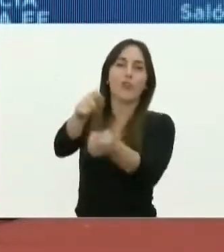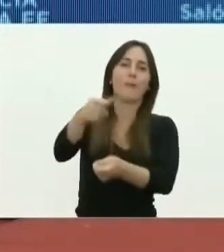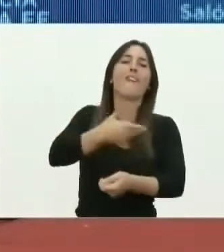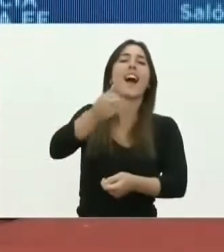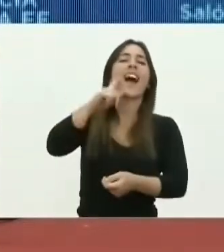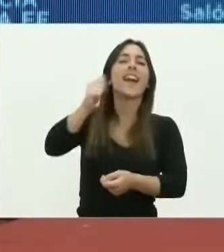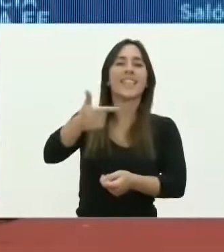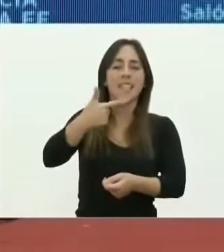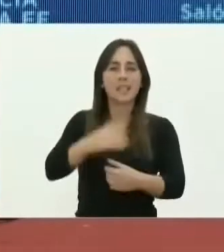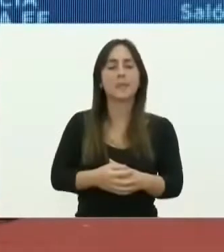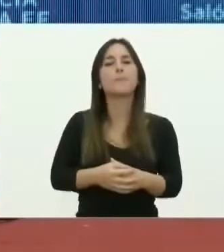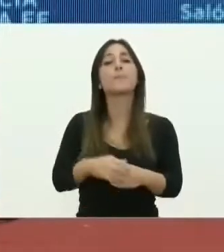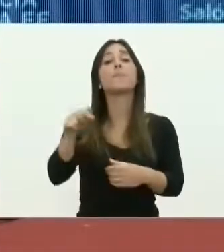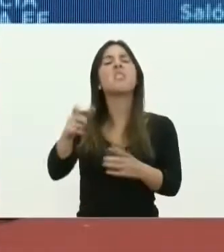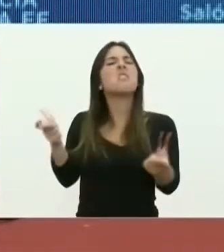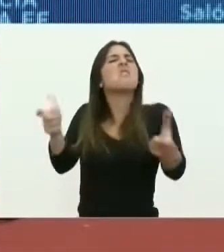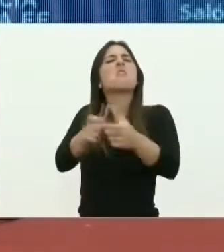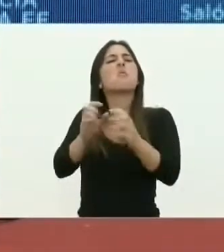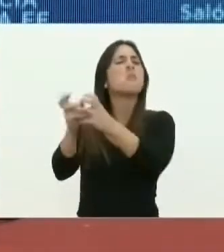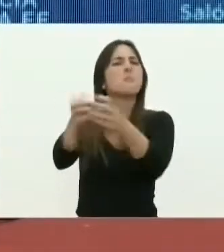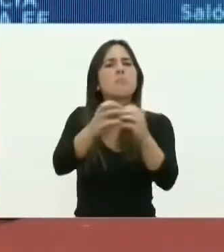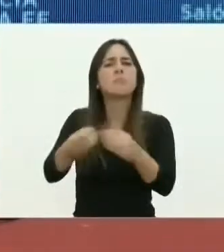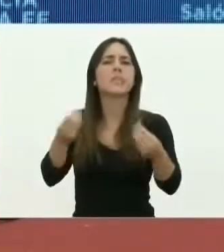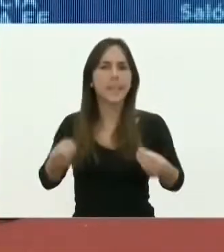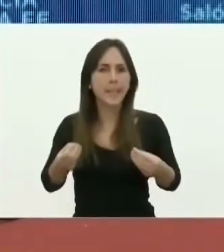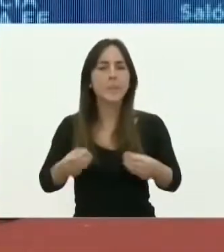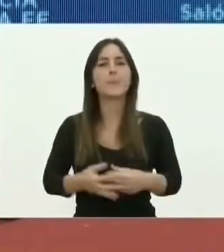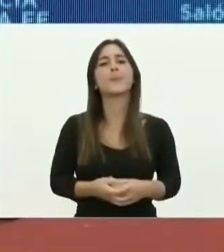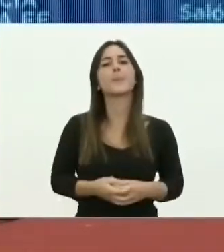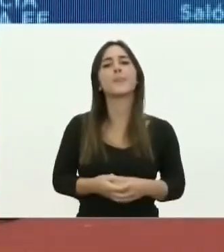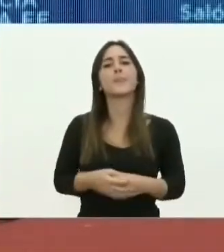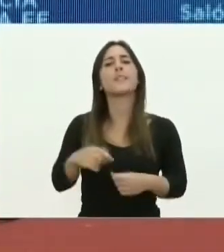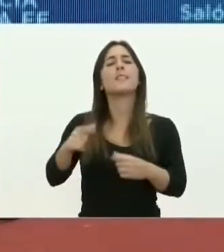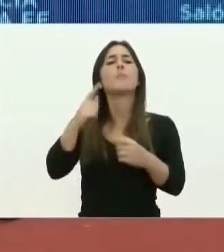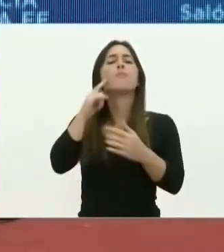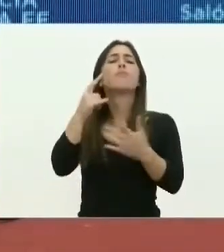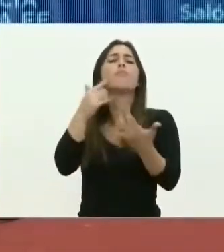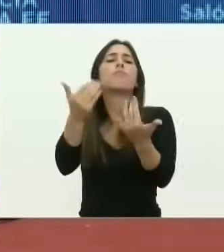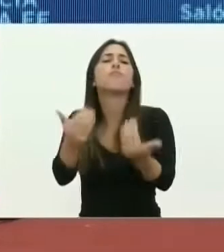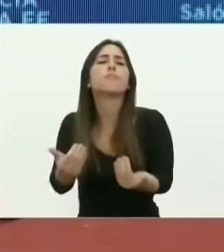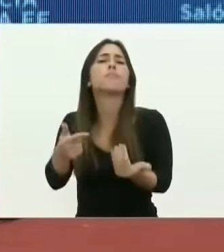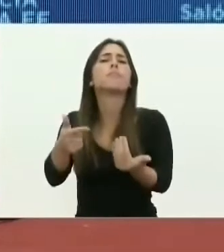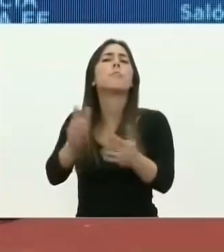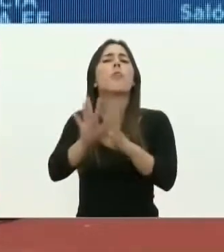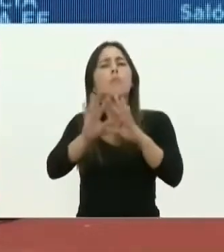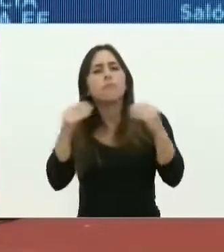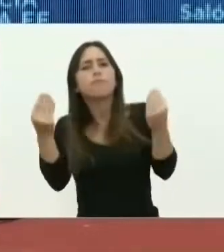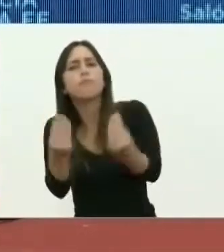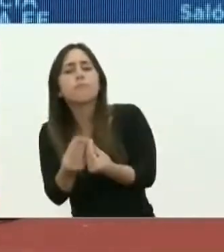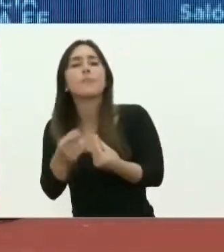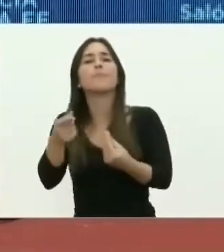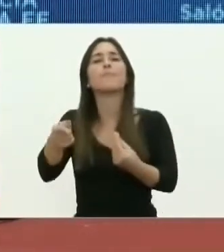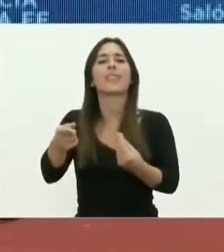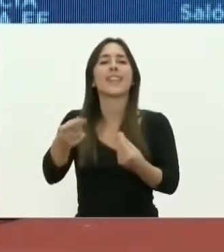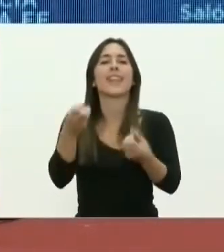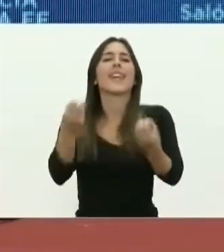La reunión se desarrolló haciendo una evolución, una evaluación, mejor dicho, de